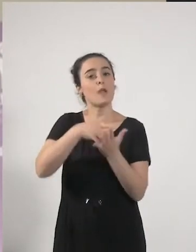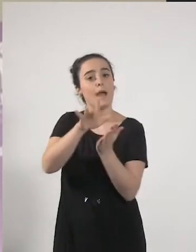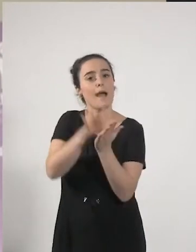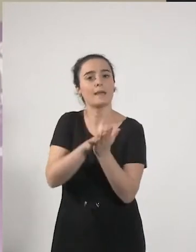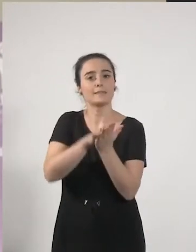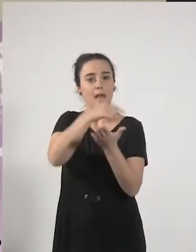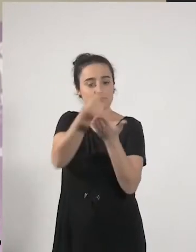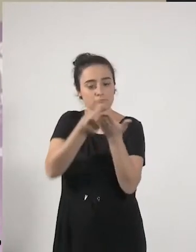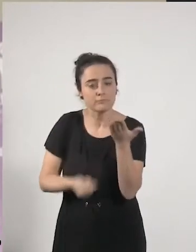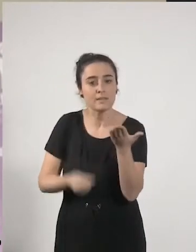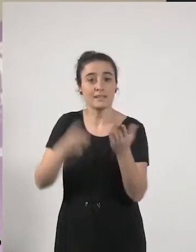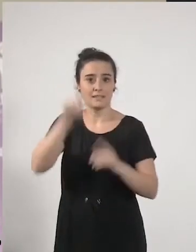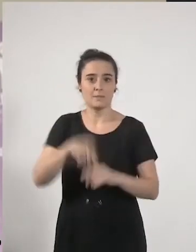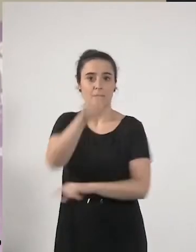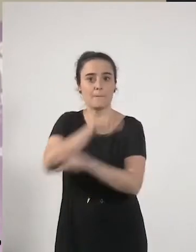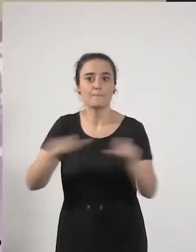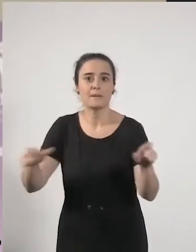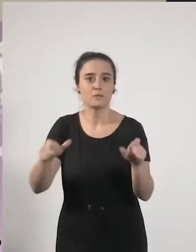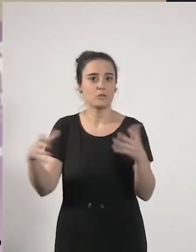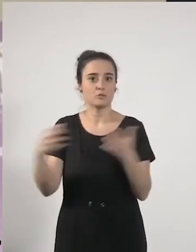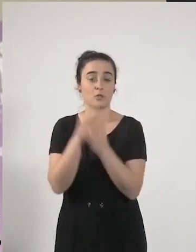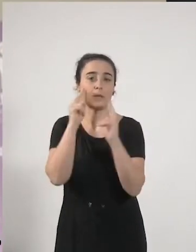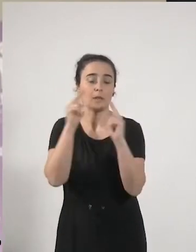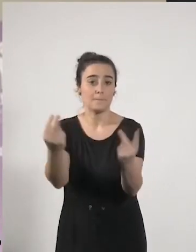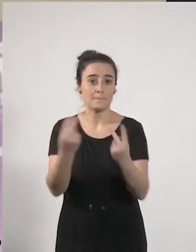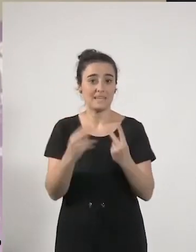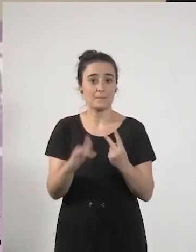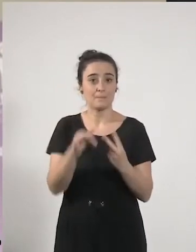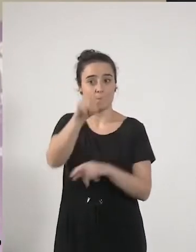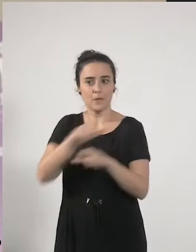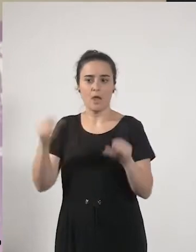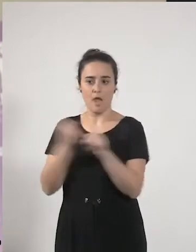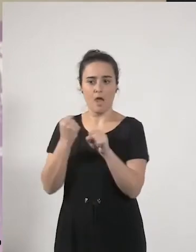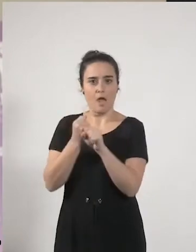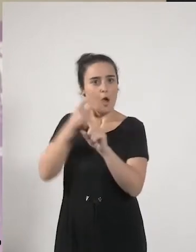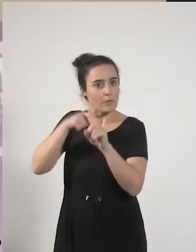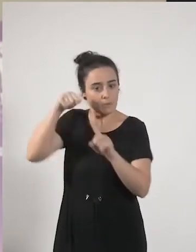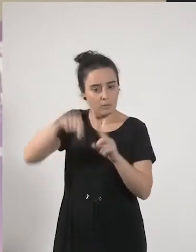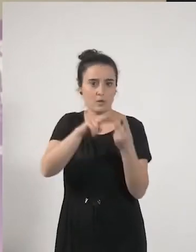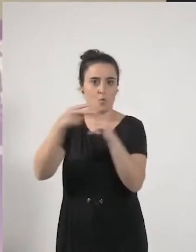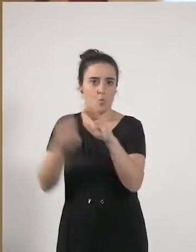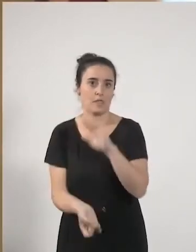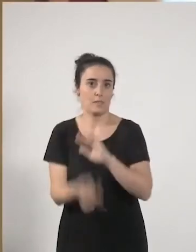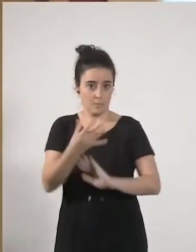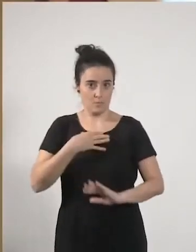nos estáis siguiendo y a todas las que hacéis posible estos encuentros. Eskerri Gasco.